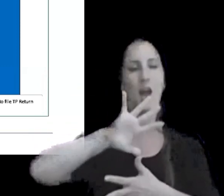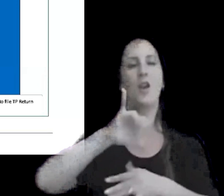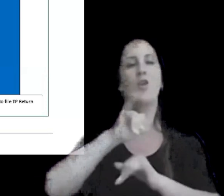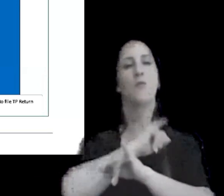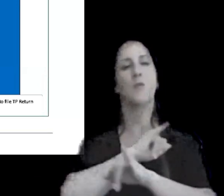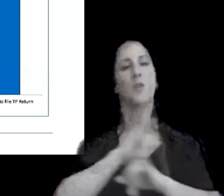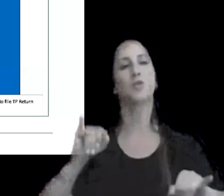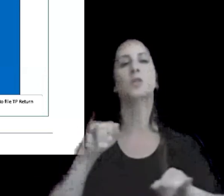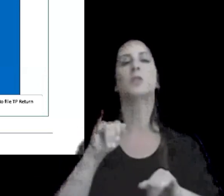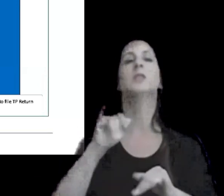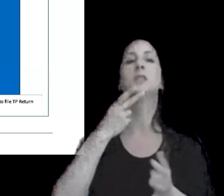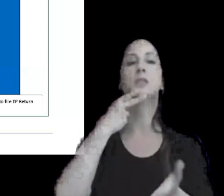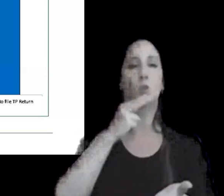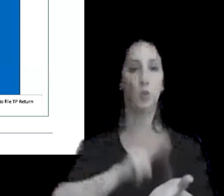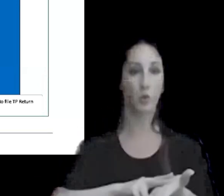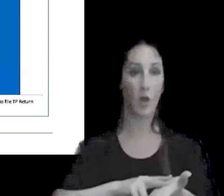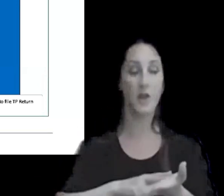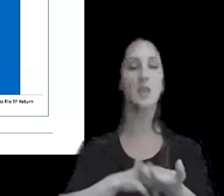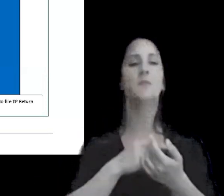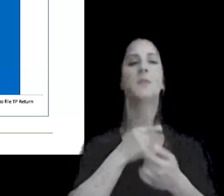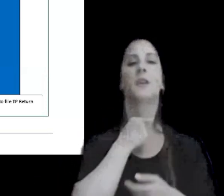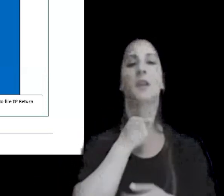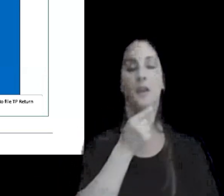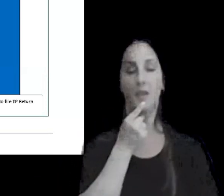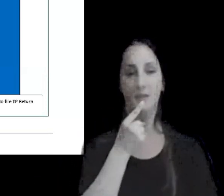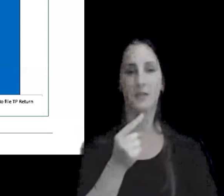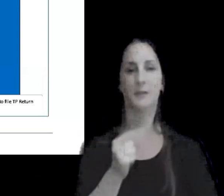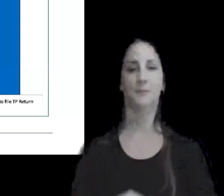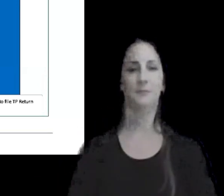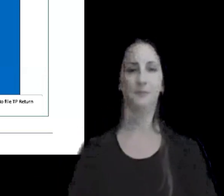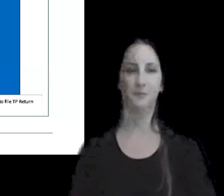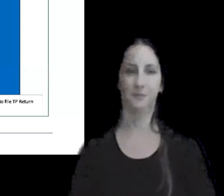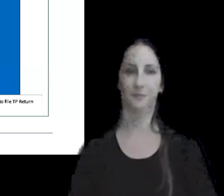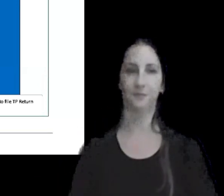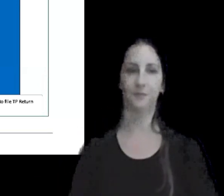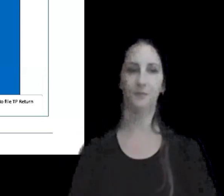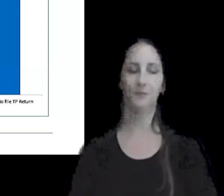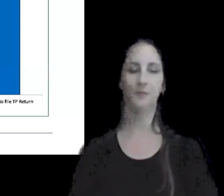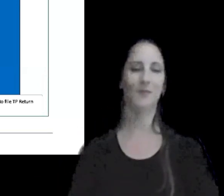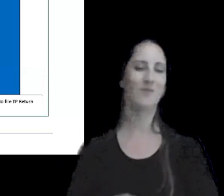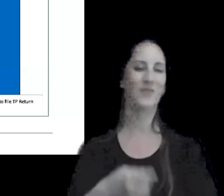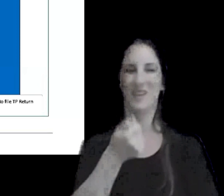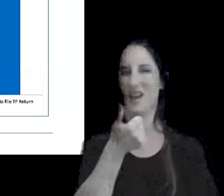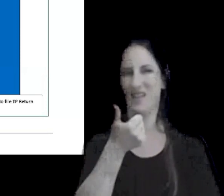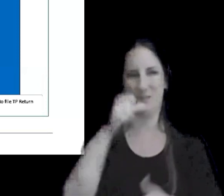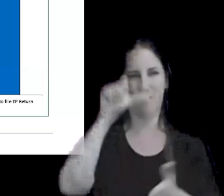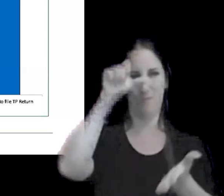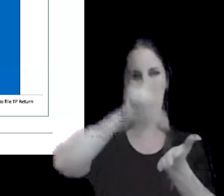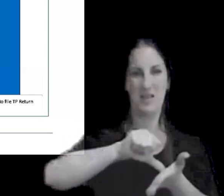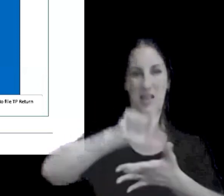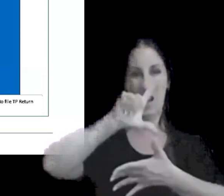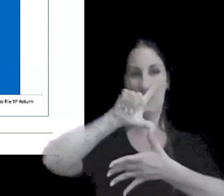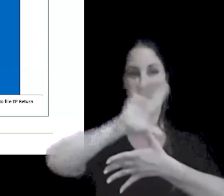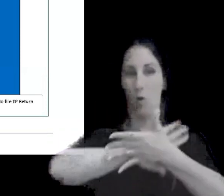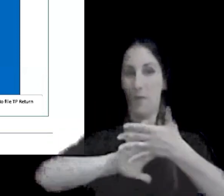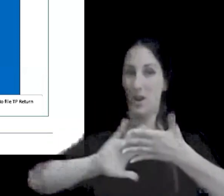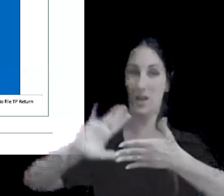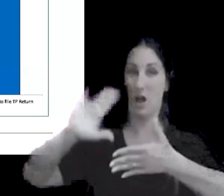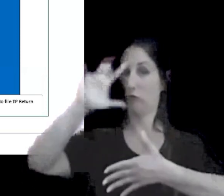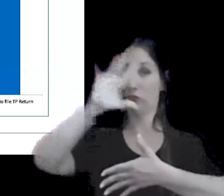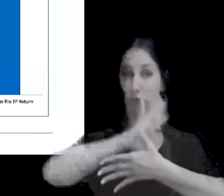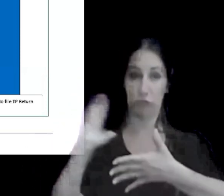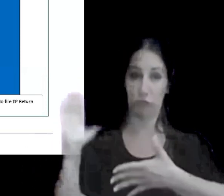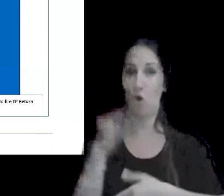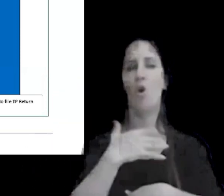donde prácticamente todos o casi todos los países de Latinoamérica tienen requisitos